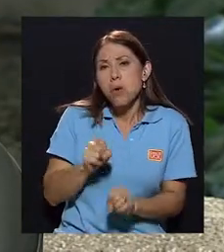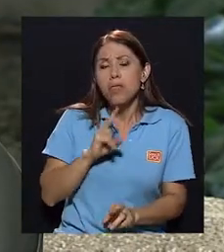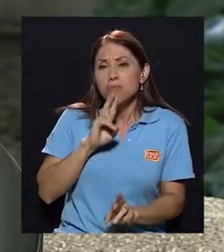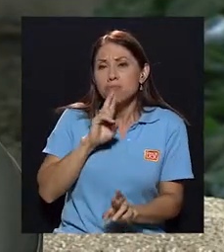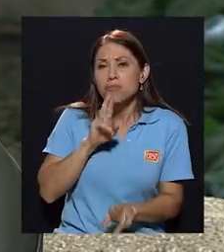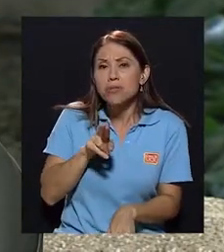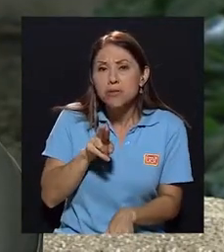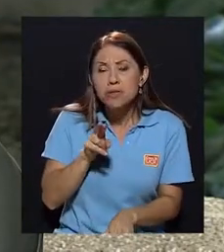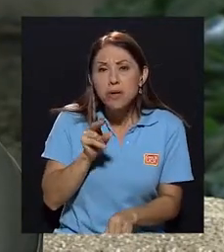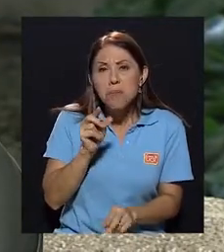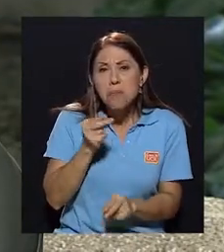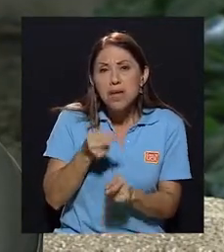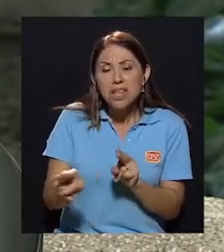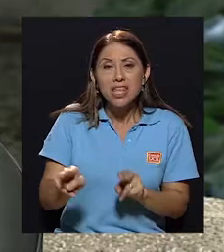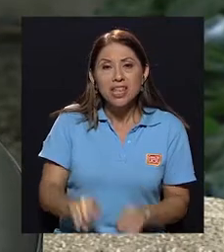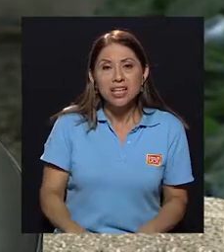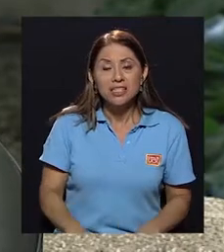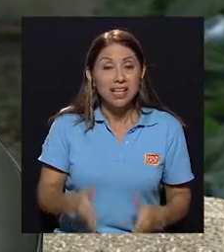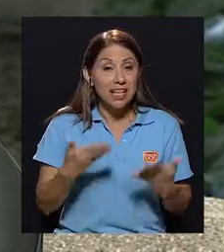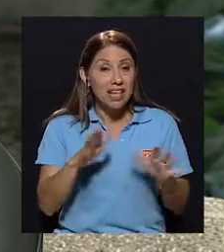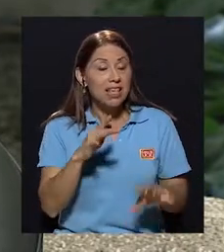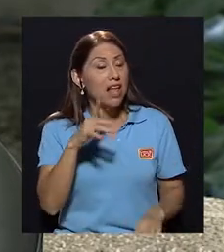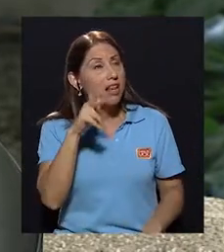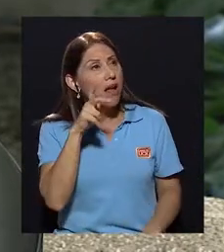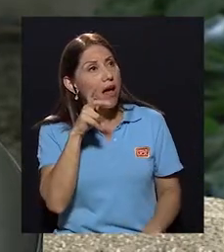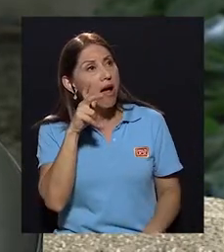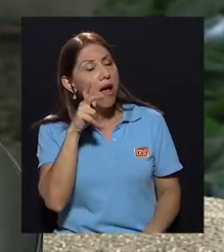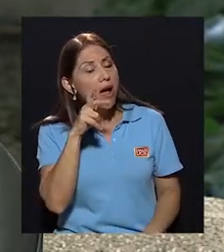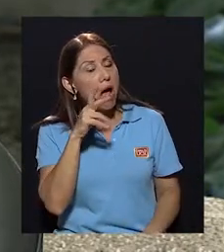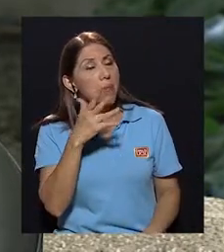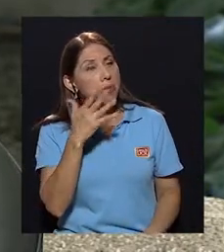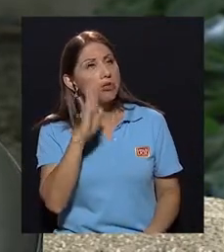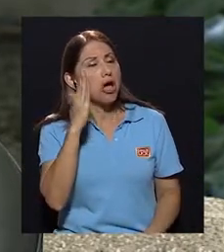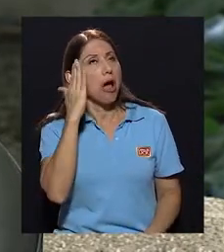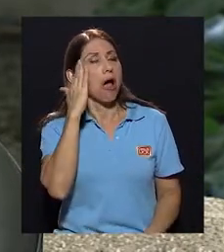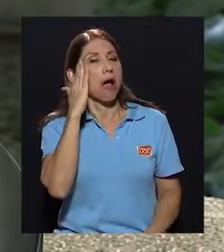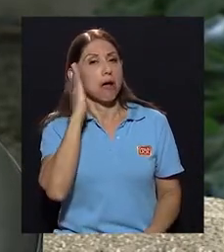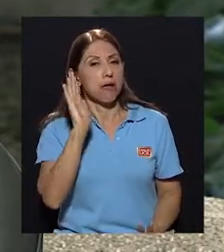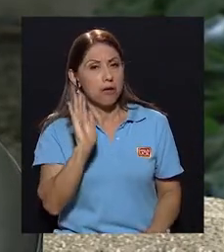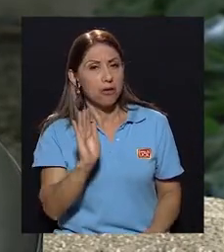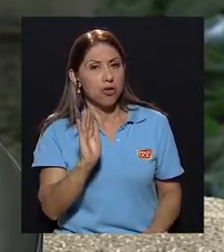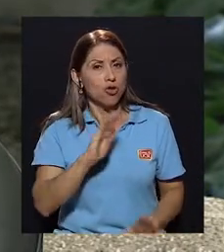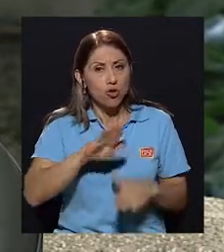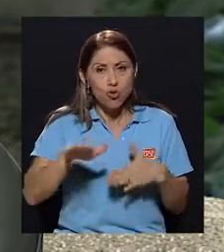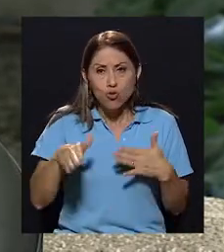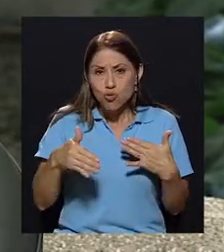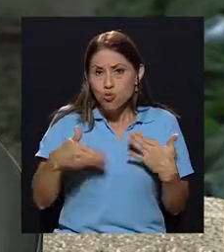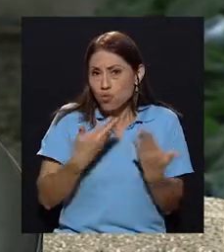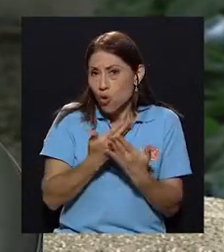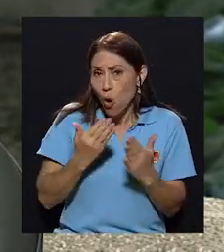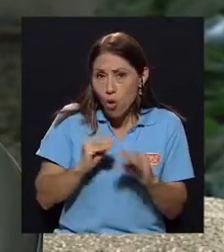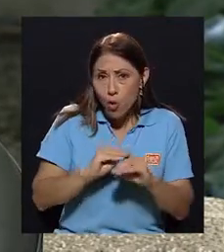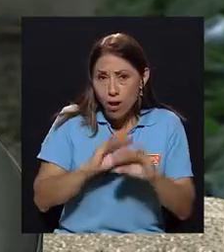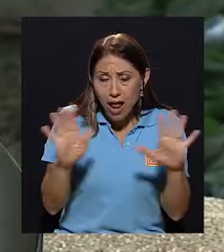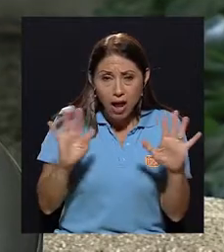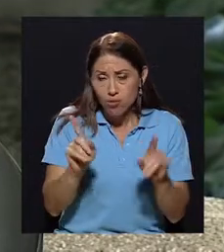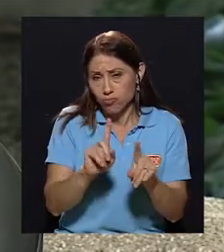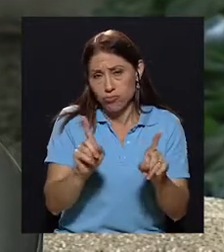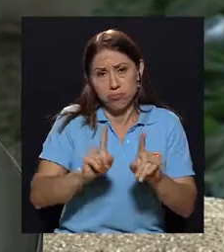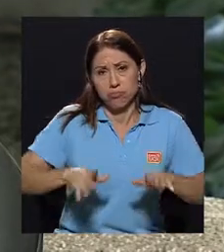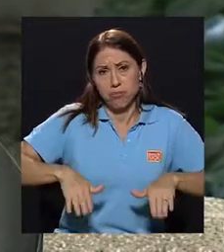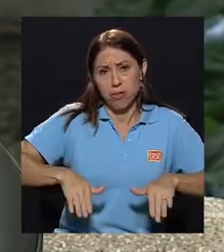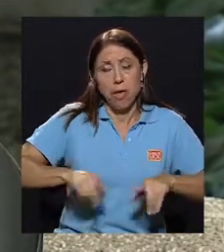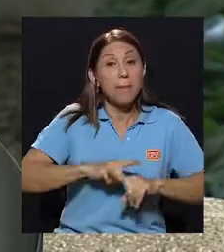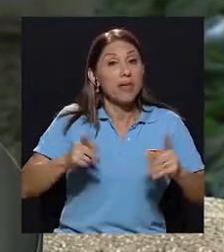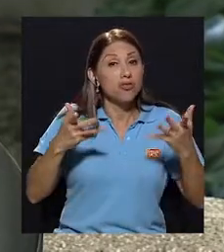que los niños digan, ok, ya me quedó algo, algo todavía no todo claro, pero ya tengo algo